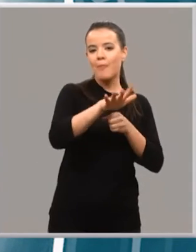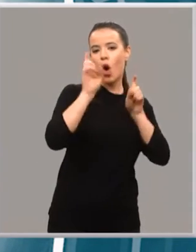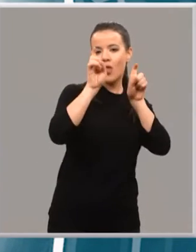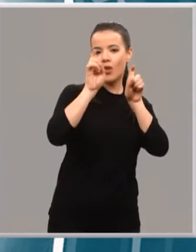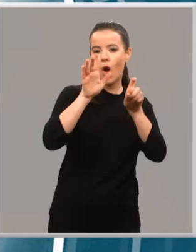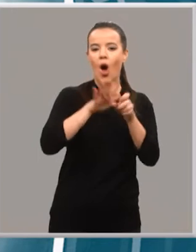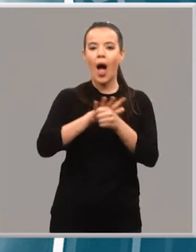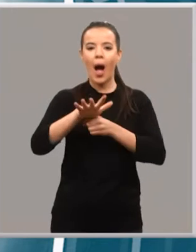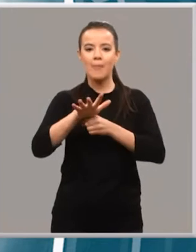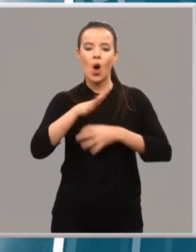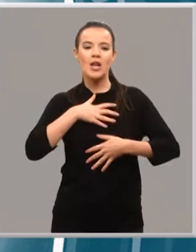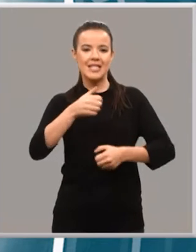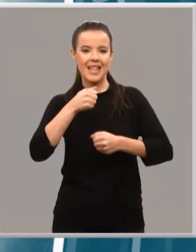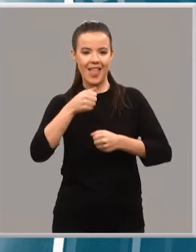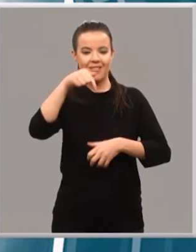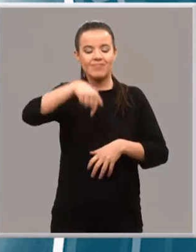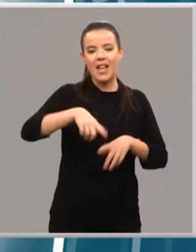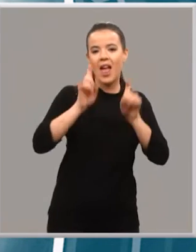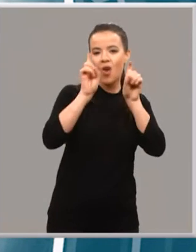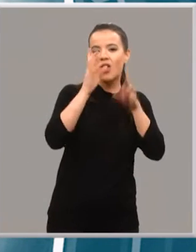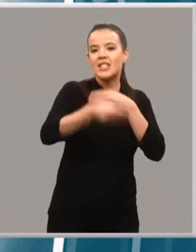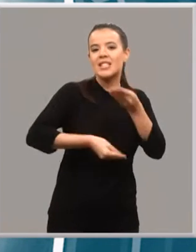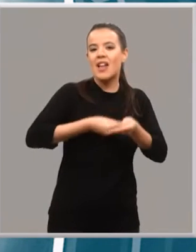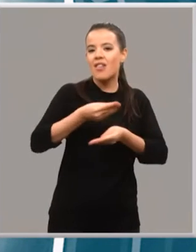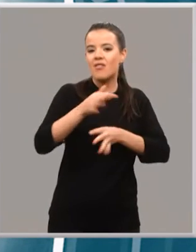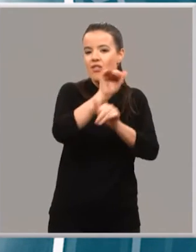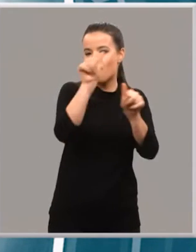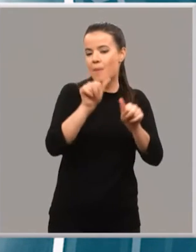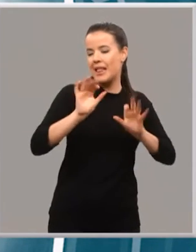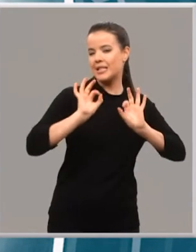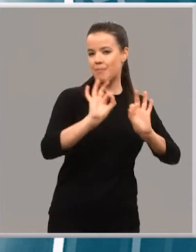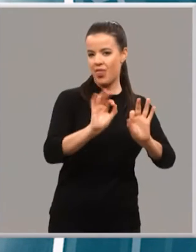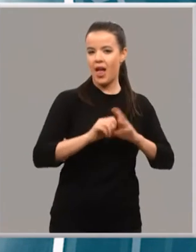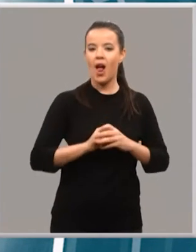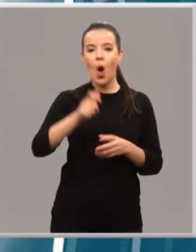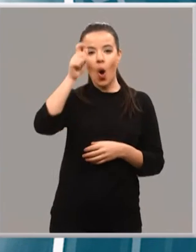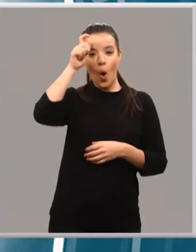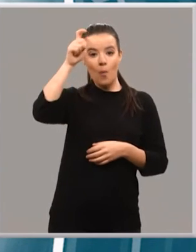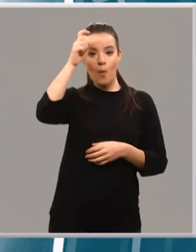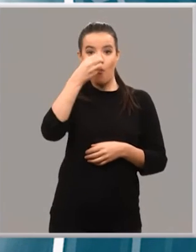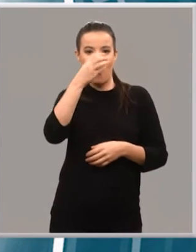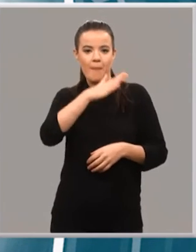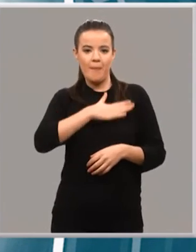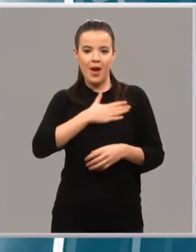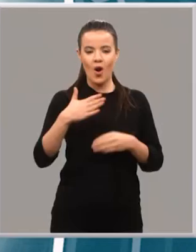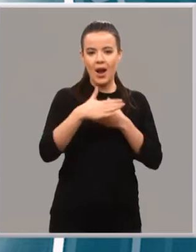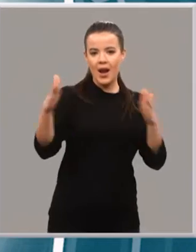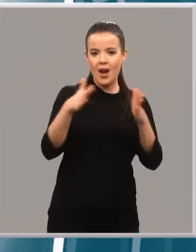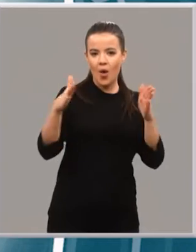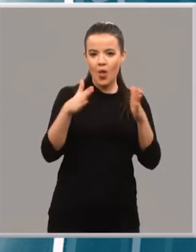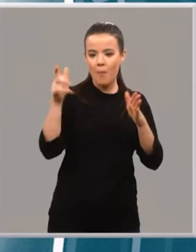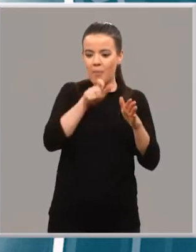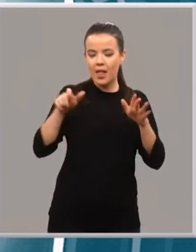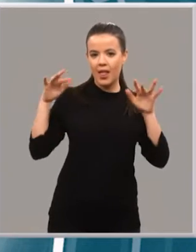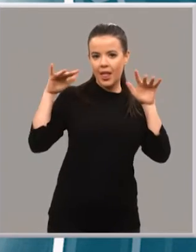y la educación aquí se hará de manera extraordinaria. En Fuenmayor nadie se ha querido perder la inauguración oficial de la nueva